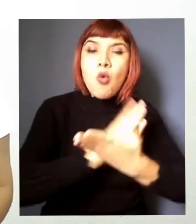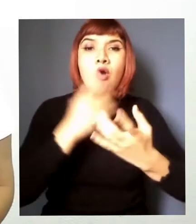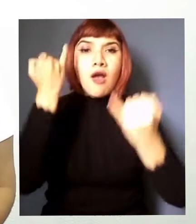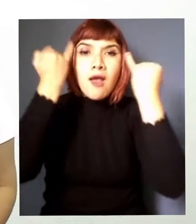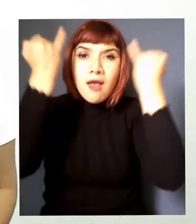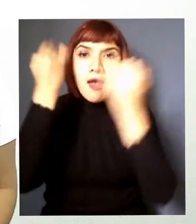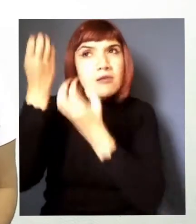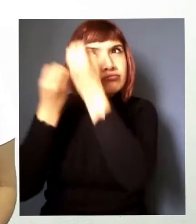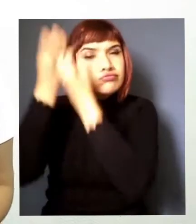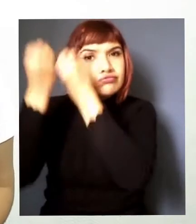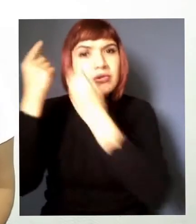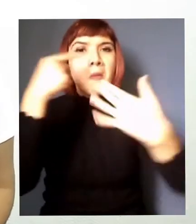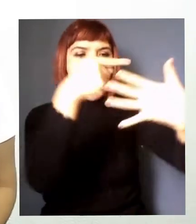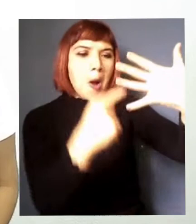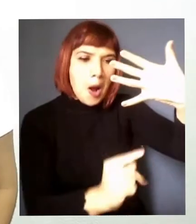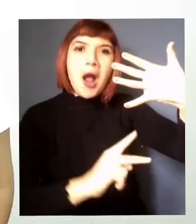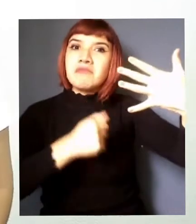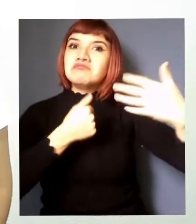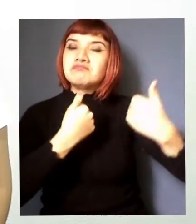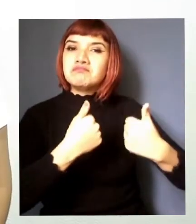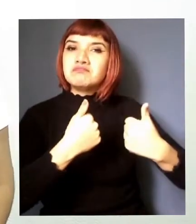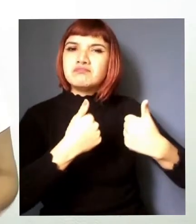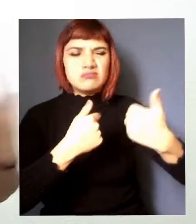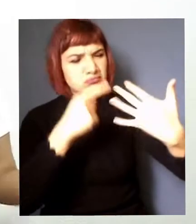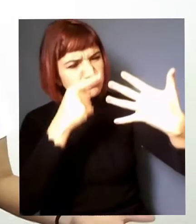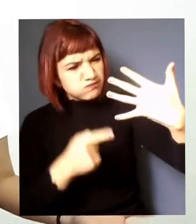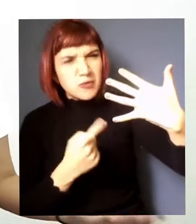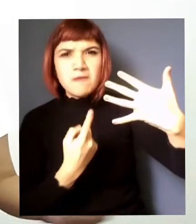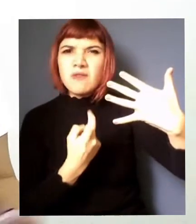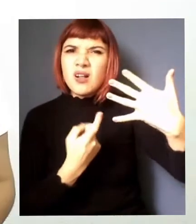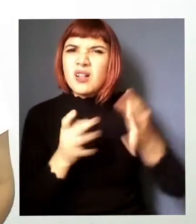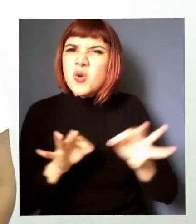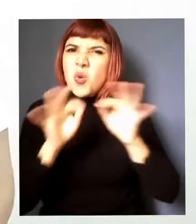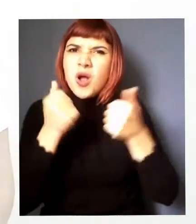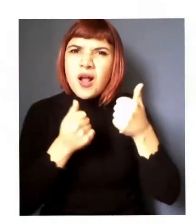falta un elemento muy importante el amor